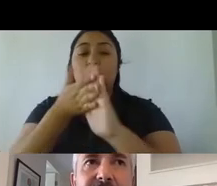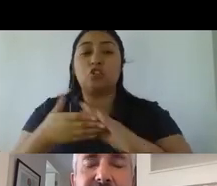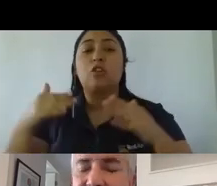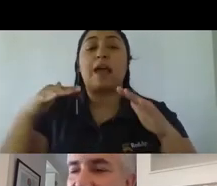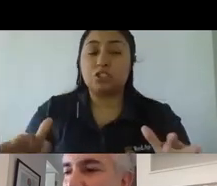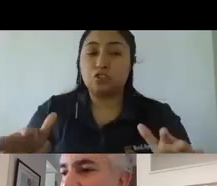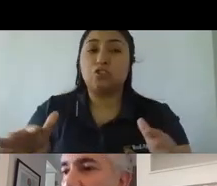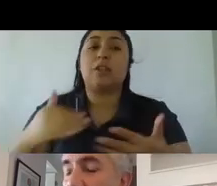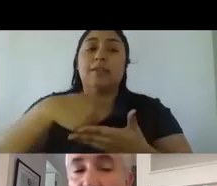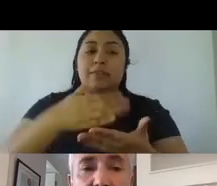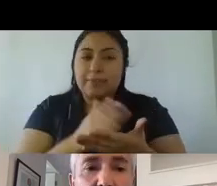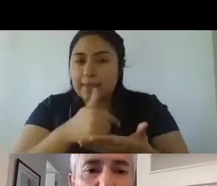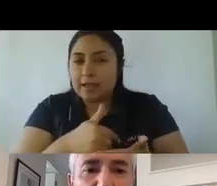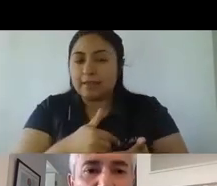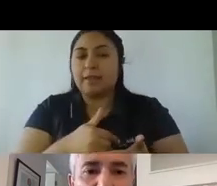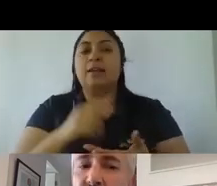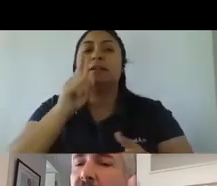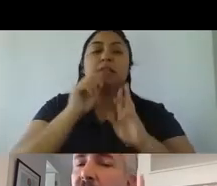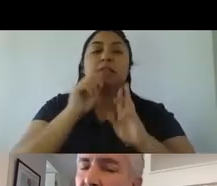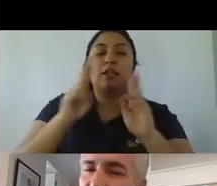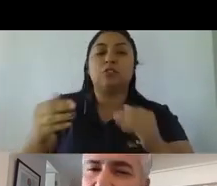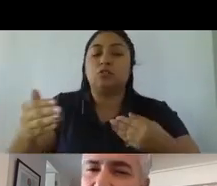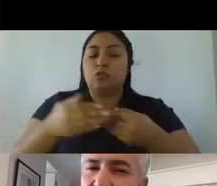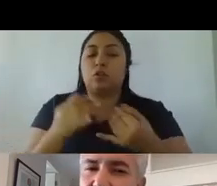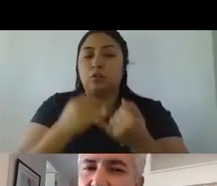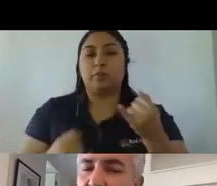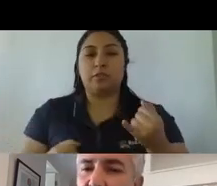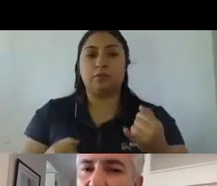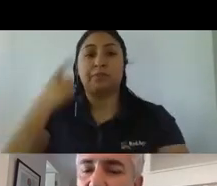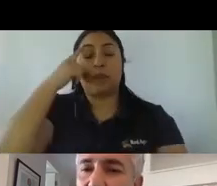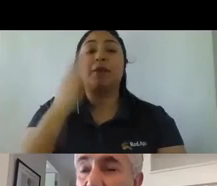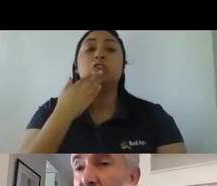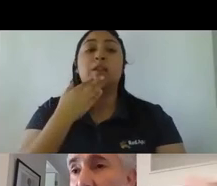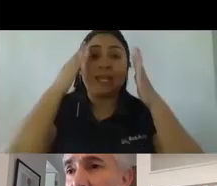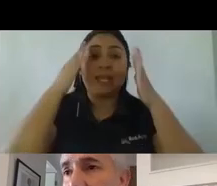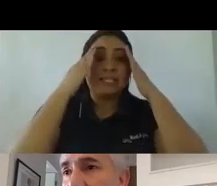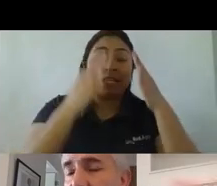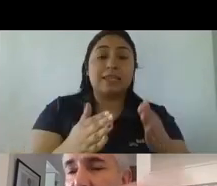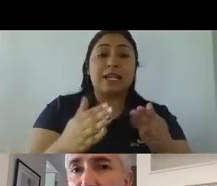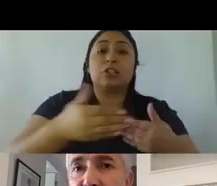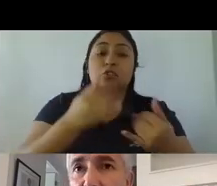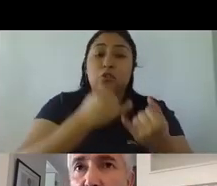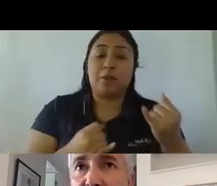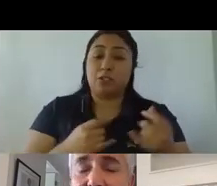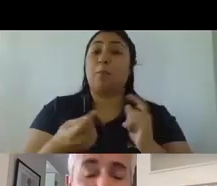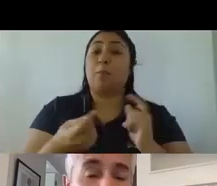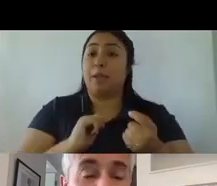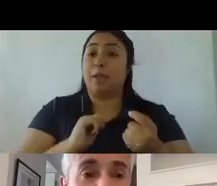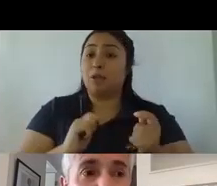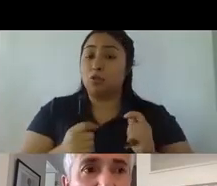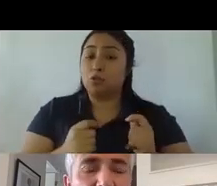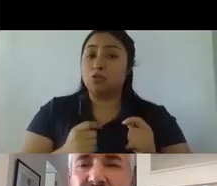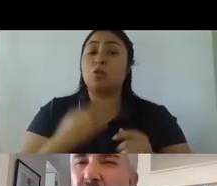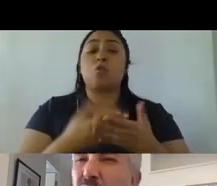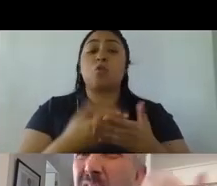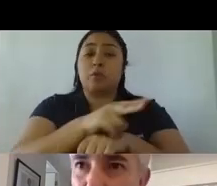que tienen que ver más bien con el corto plazo pero también dice que centrarse en el corto plazo es peligroso como yo les decía recién cuando administramos una crisis estamos viviendo